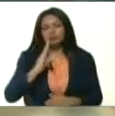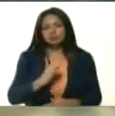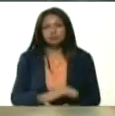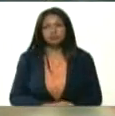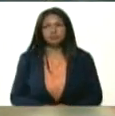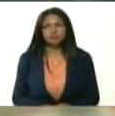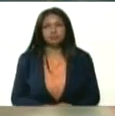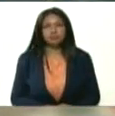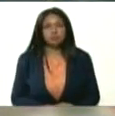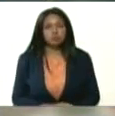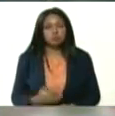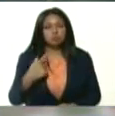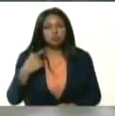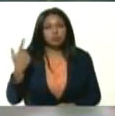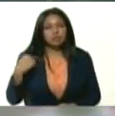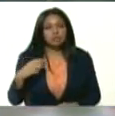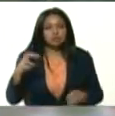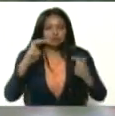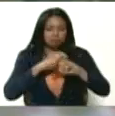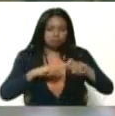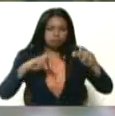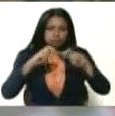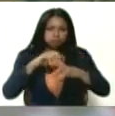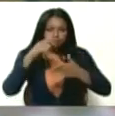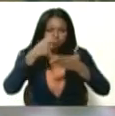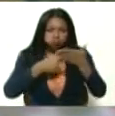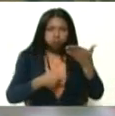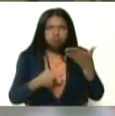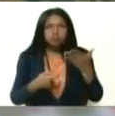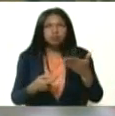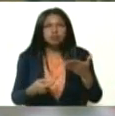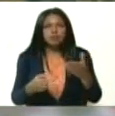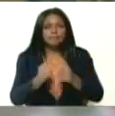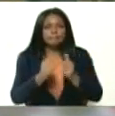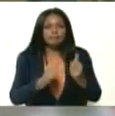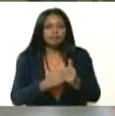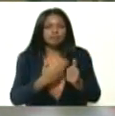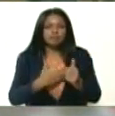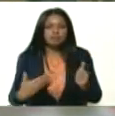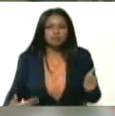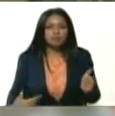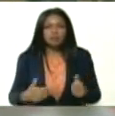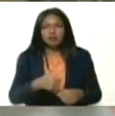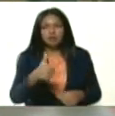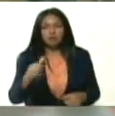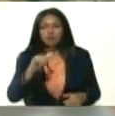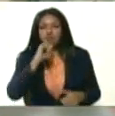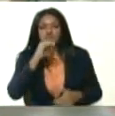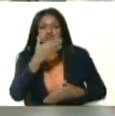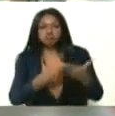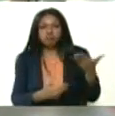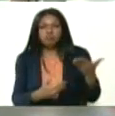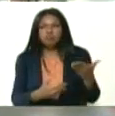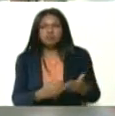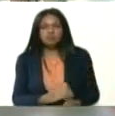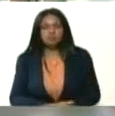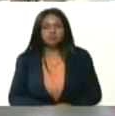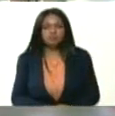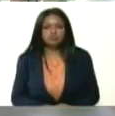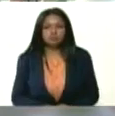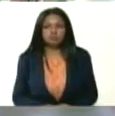Estuve estudiando, leyendo, vicepresidenta, vicepresidentes. Un informe sobre Manaos,